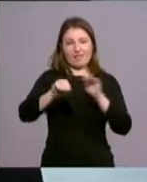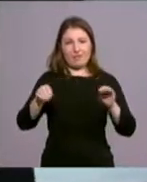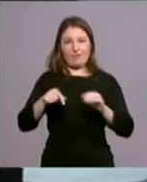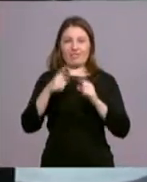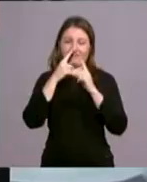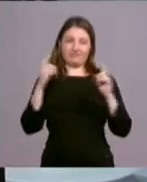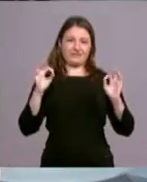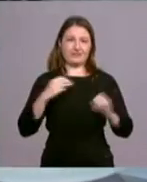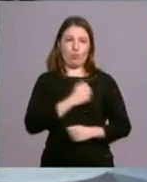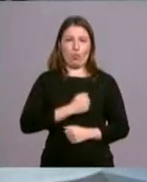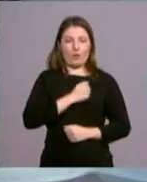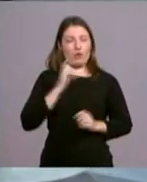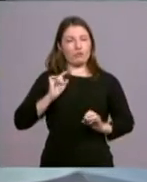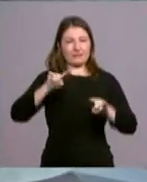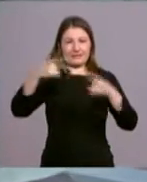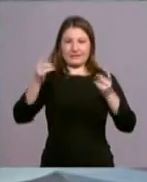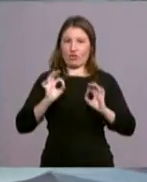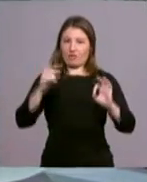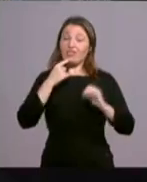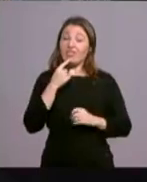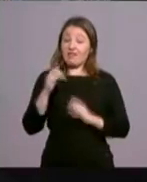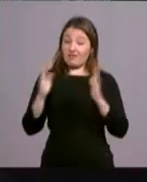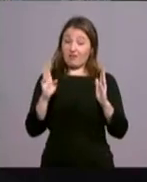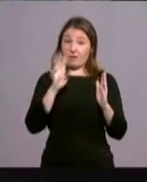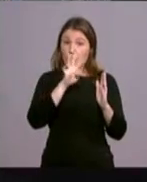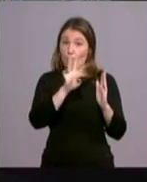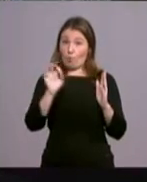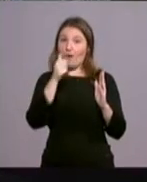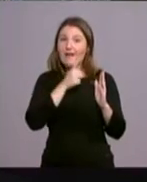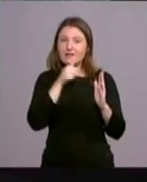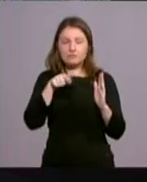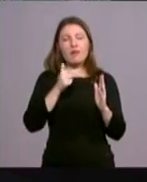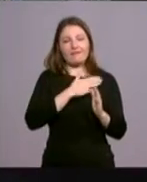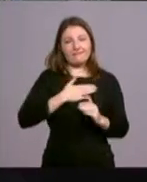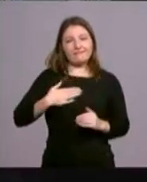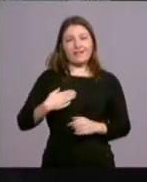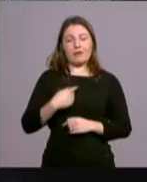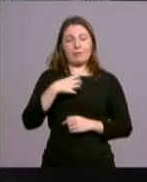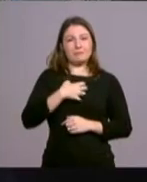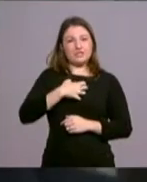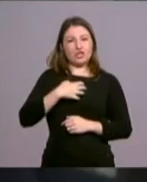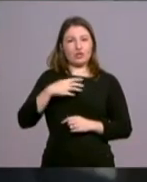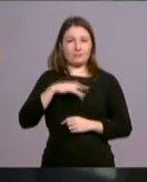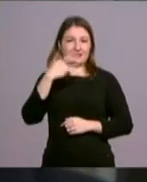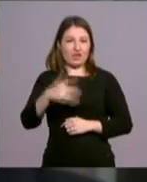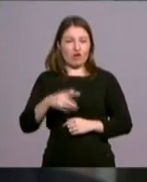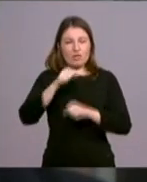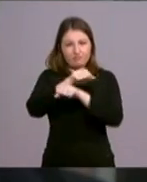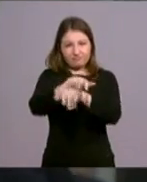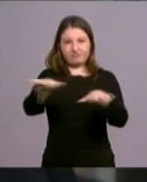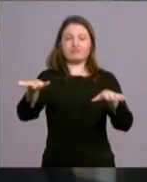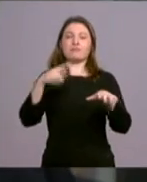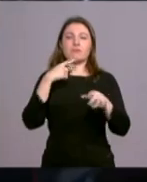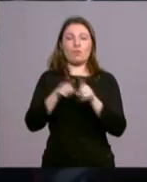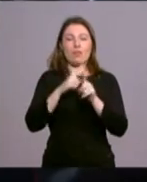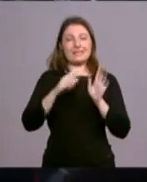misericordia, el santo padre decía que durante la cuaresma de este año tenía intención de enviar a los misioneros de la misericordia como signo de la solicitud